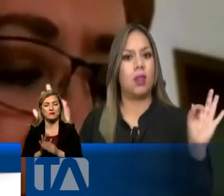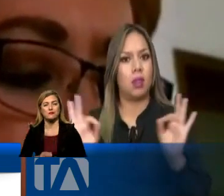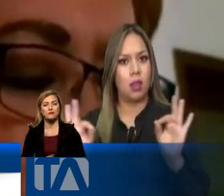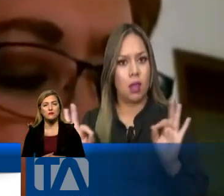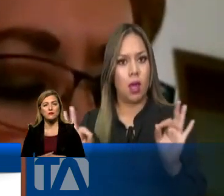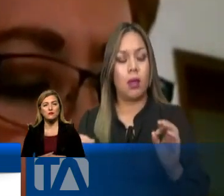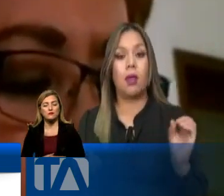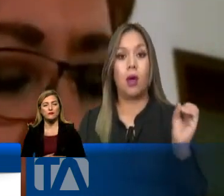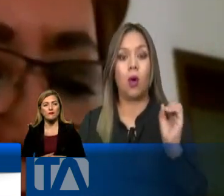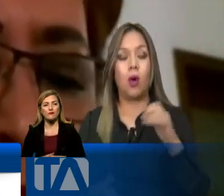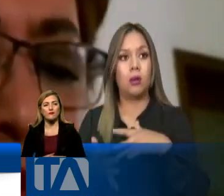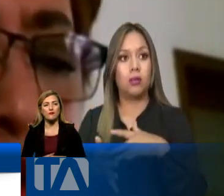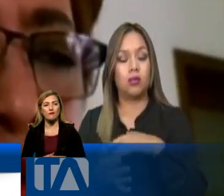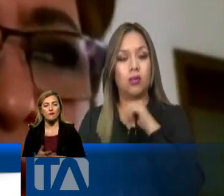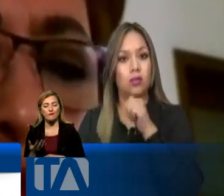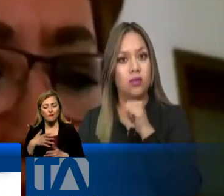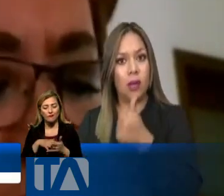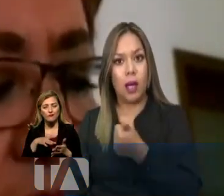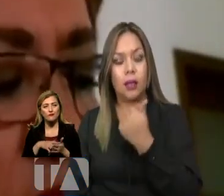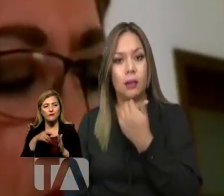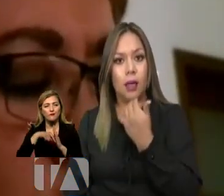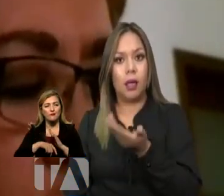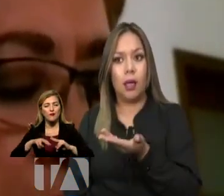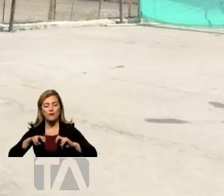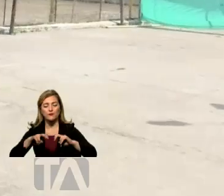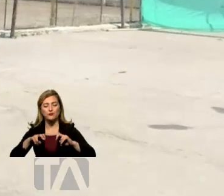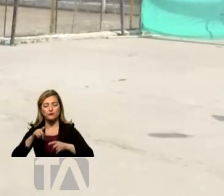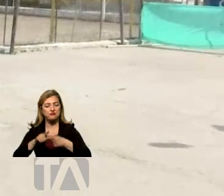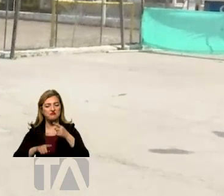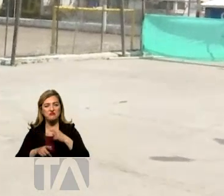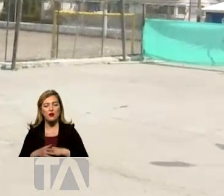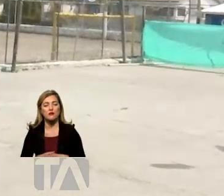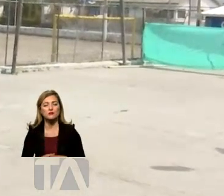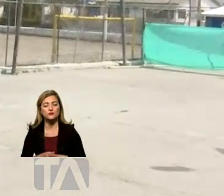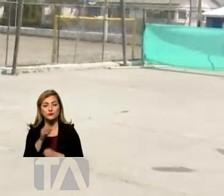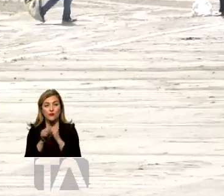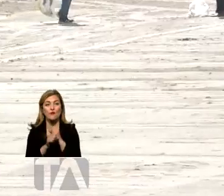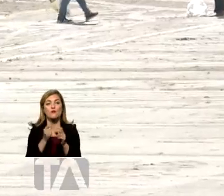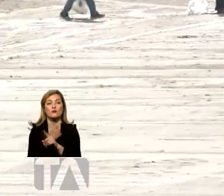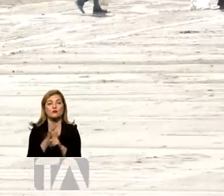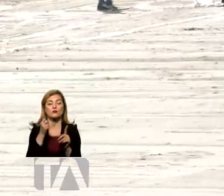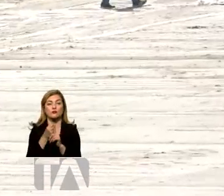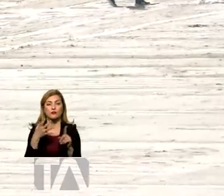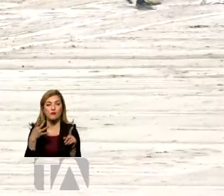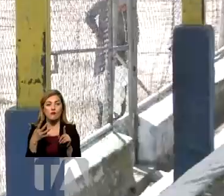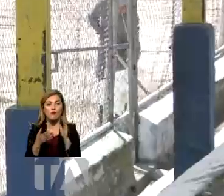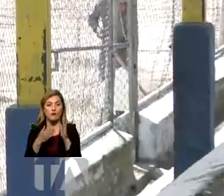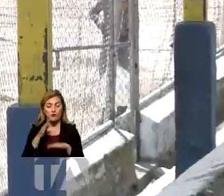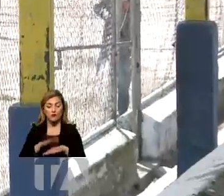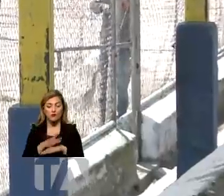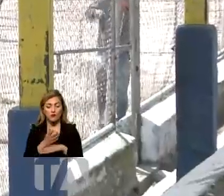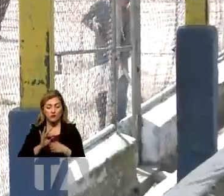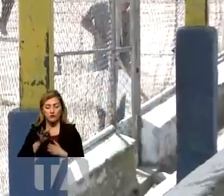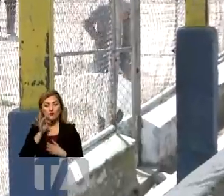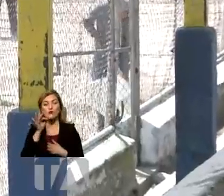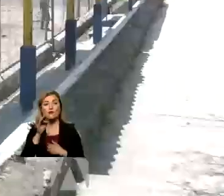hacer los estudios, algunos desistieron la comunidad. A pesar de ser un año atípico, golpeado fuertemente por la pandemia,